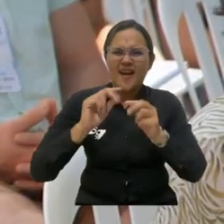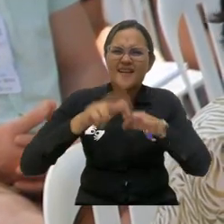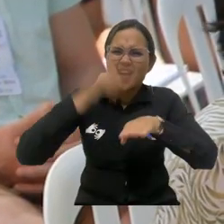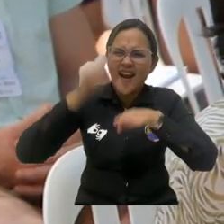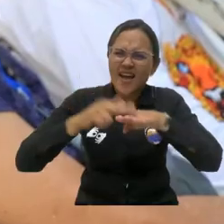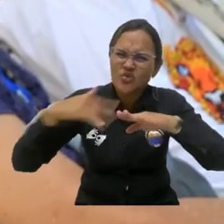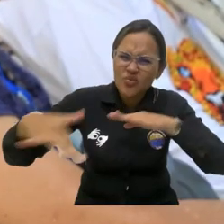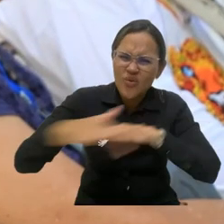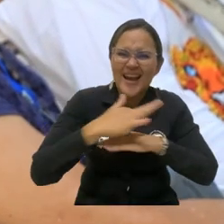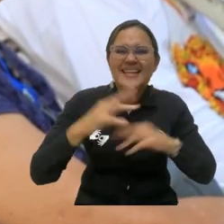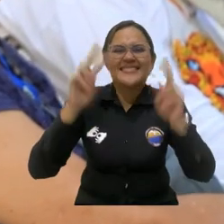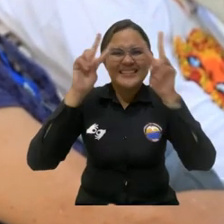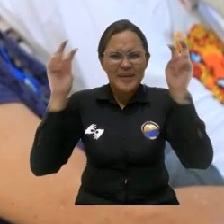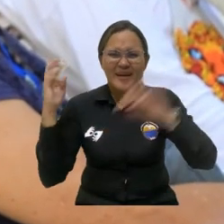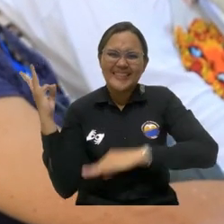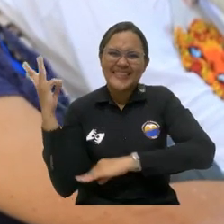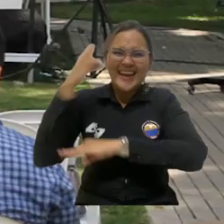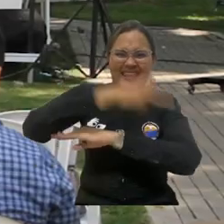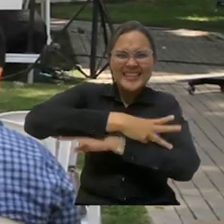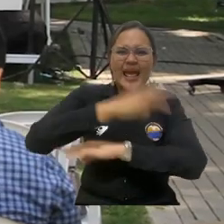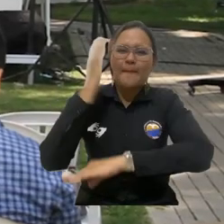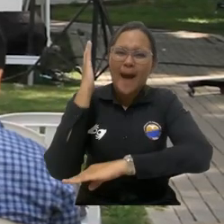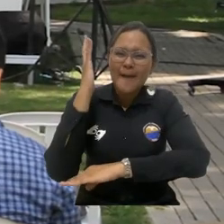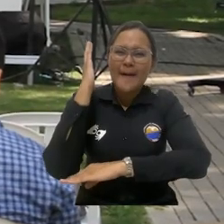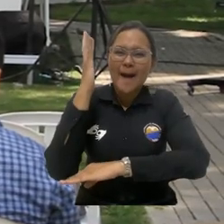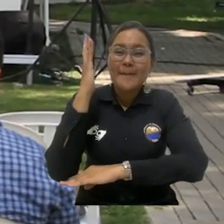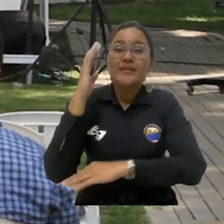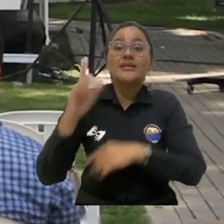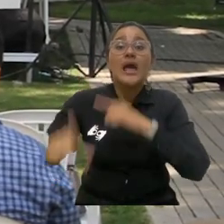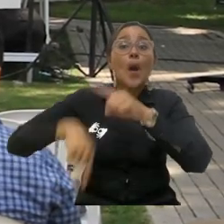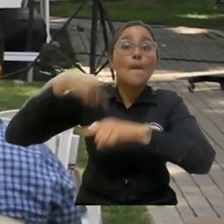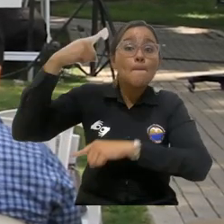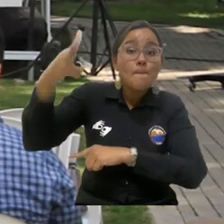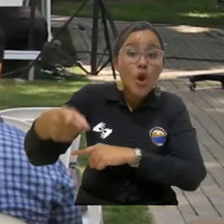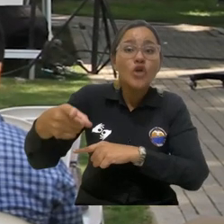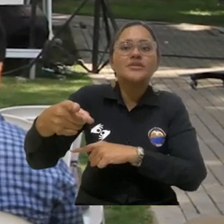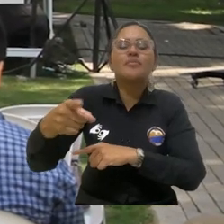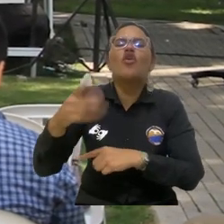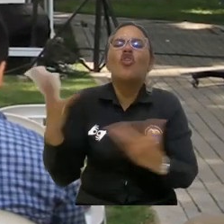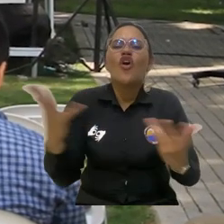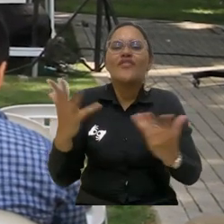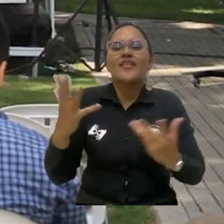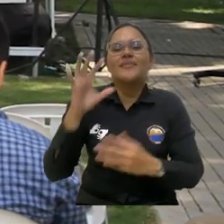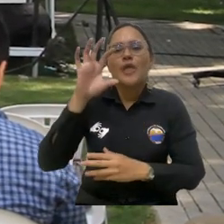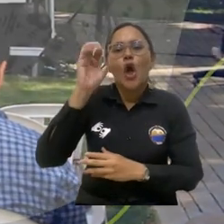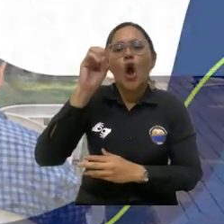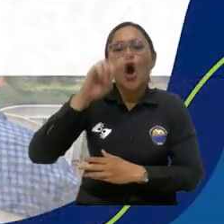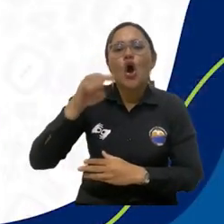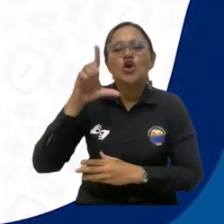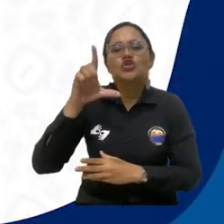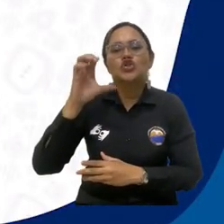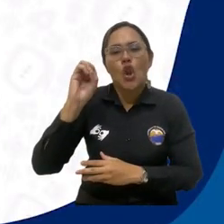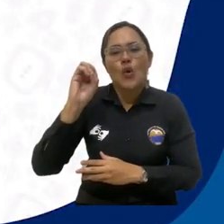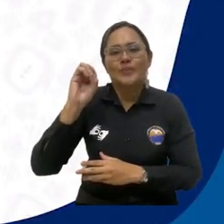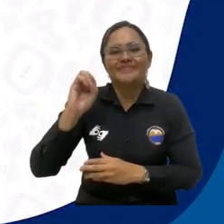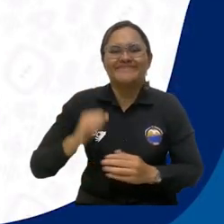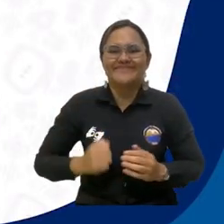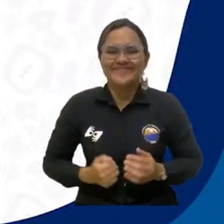naturaleza, entre otros temas, se abordaron durante los tres días de la Bienal, cuya sede próxima será Oslo, en Noruega.